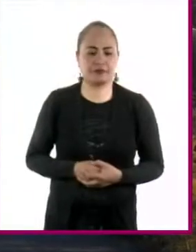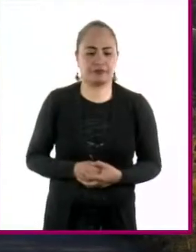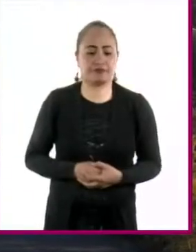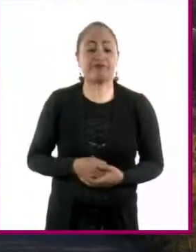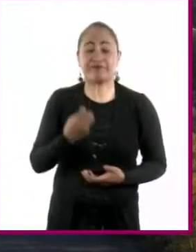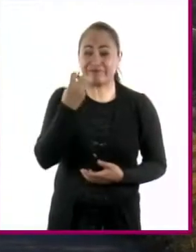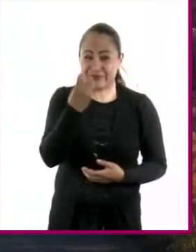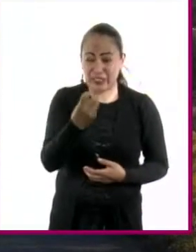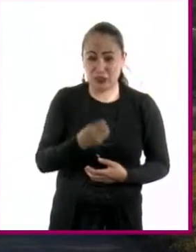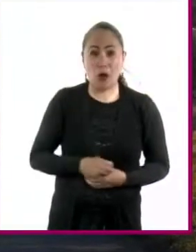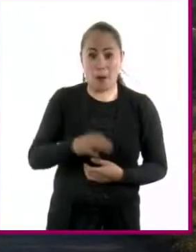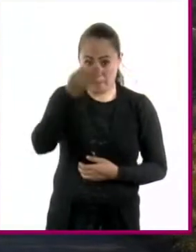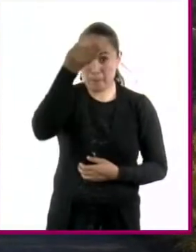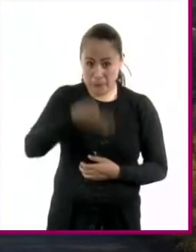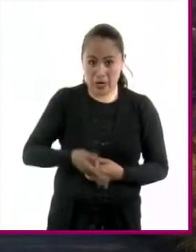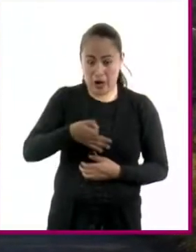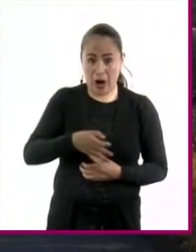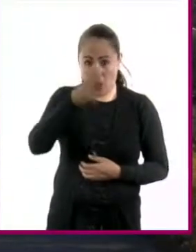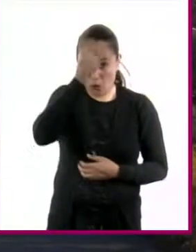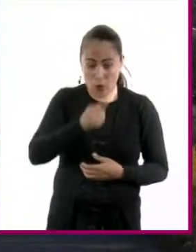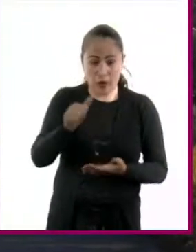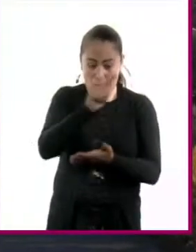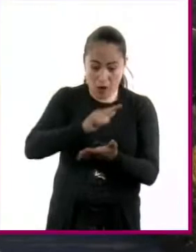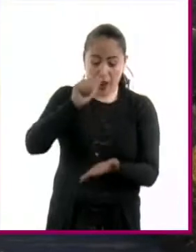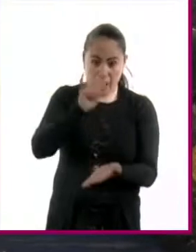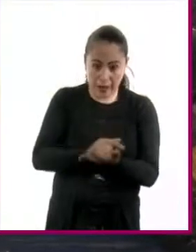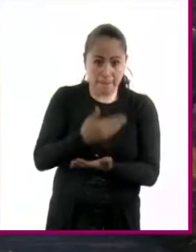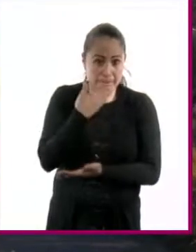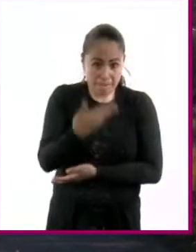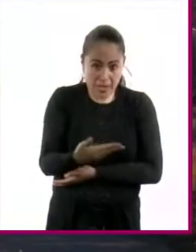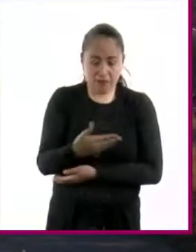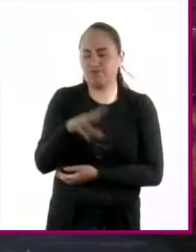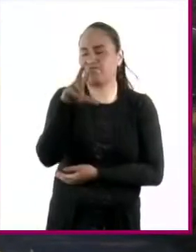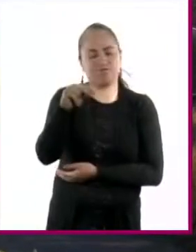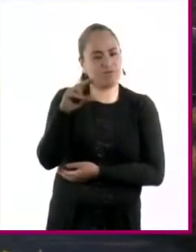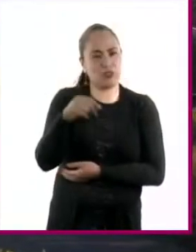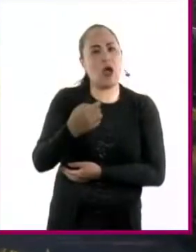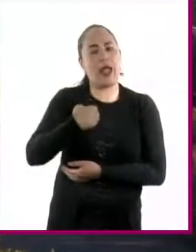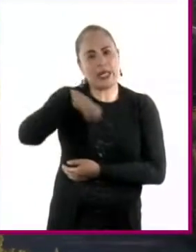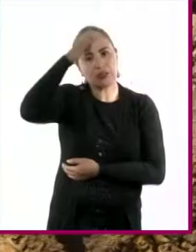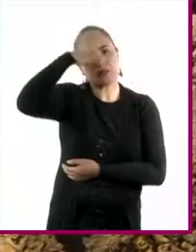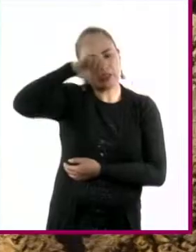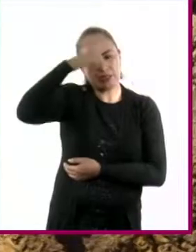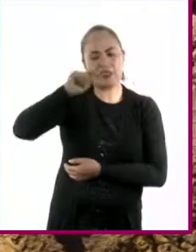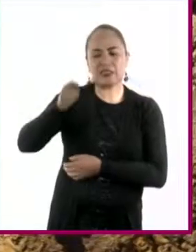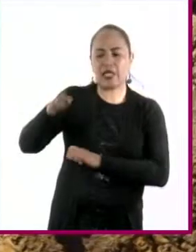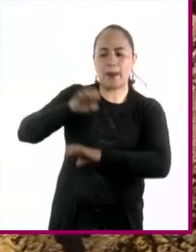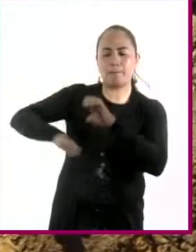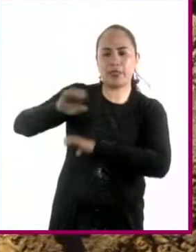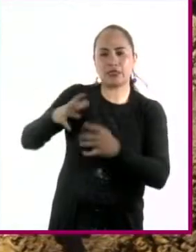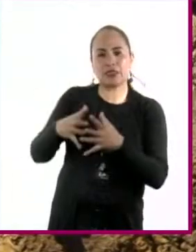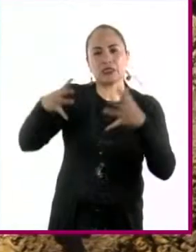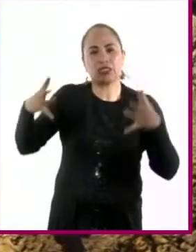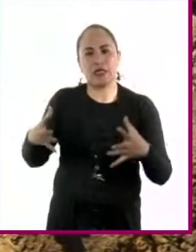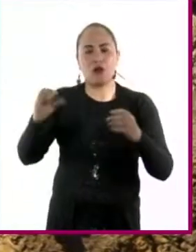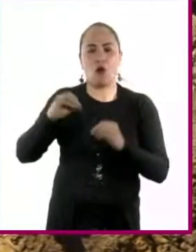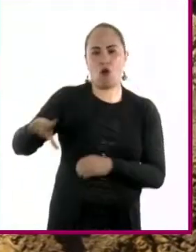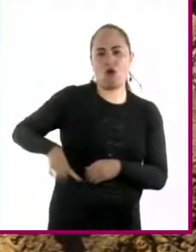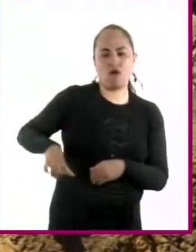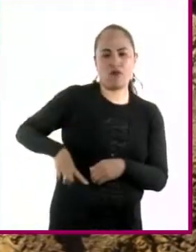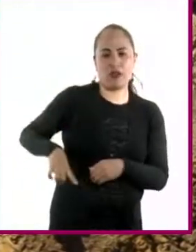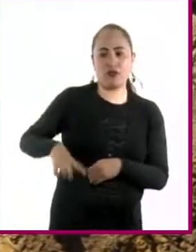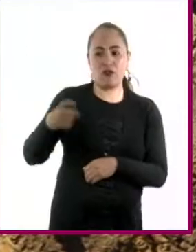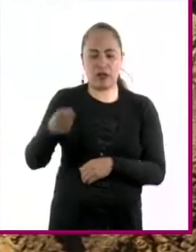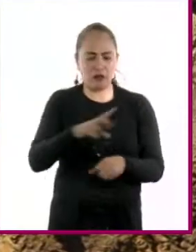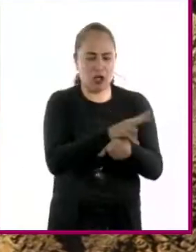ver que no lo han aceptado como ley. Nuestra experiencia nos dice que las cosas que afectan a las grandes empresas o al Estado son difíciles de imitar